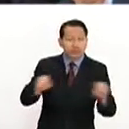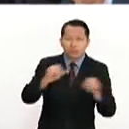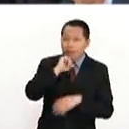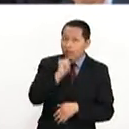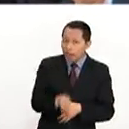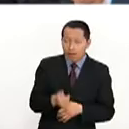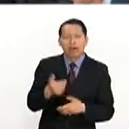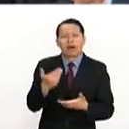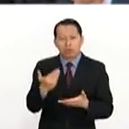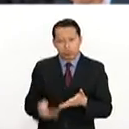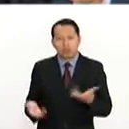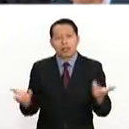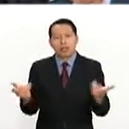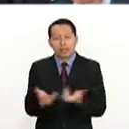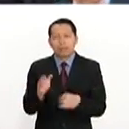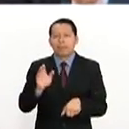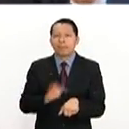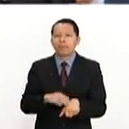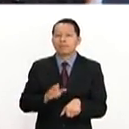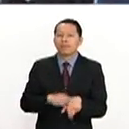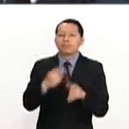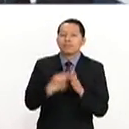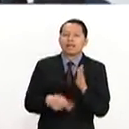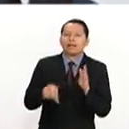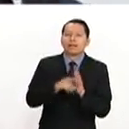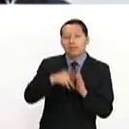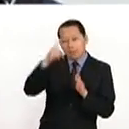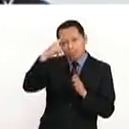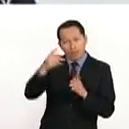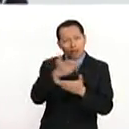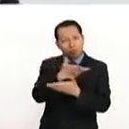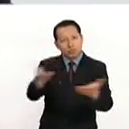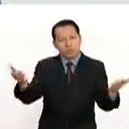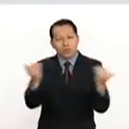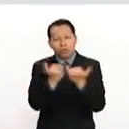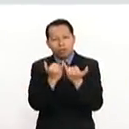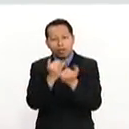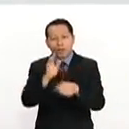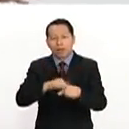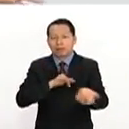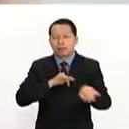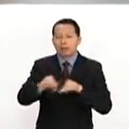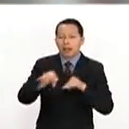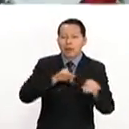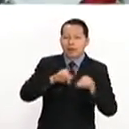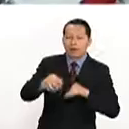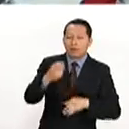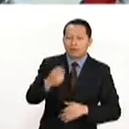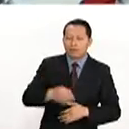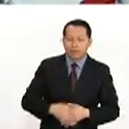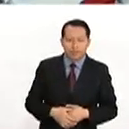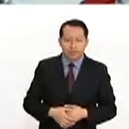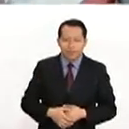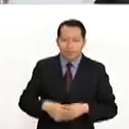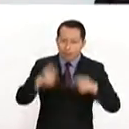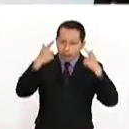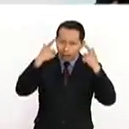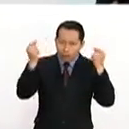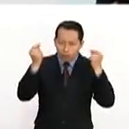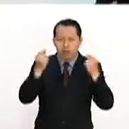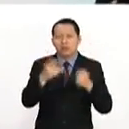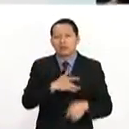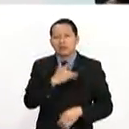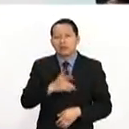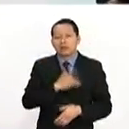Y son más plazas para ustedes, son más oportunidades de trabajo para los residentes. Los graduados agradecen